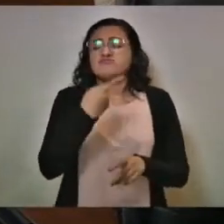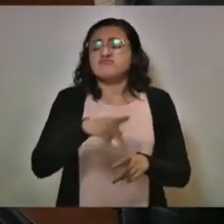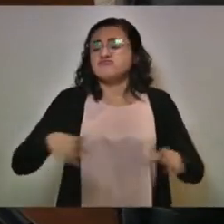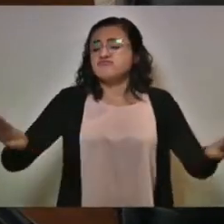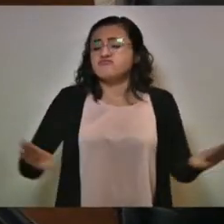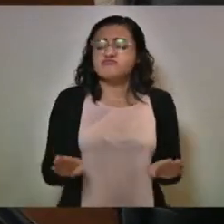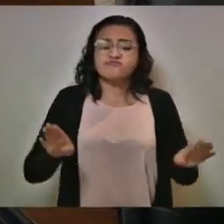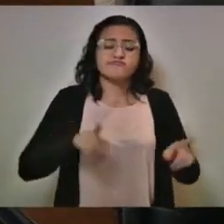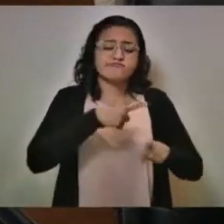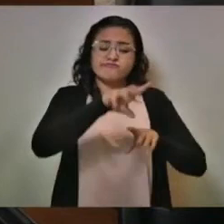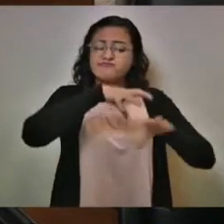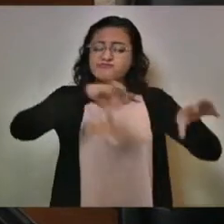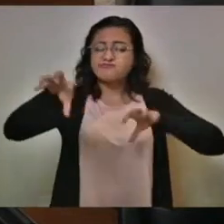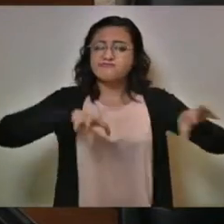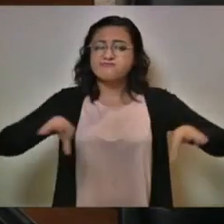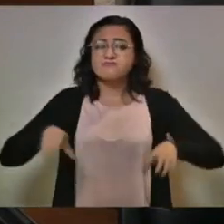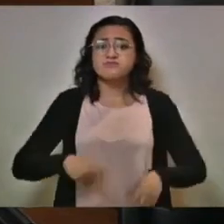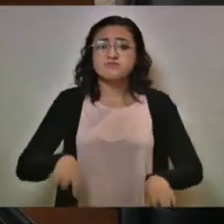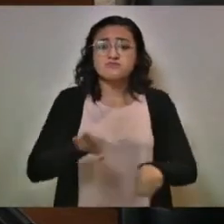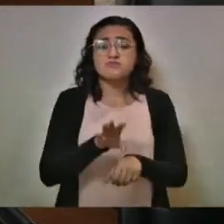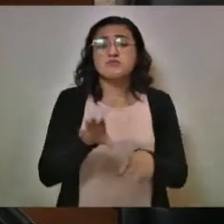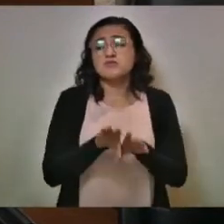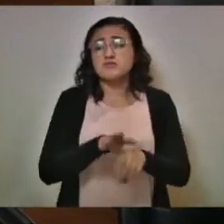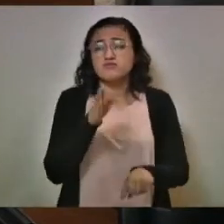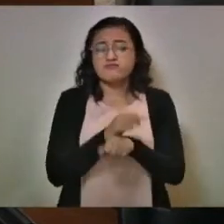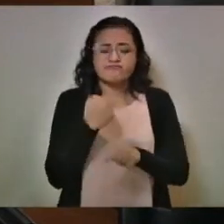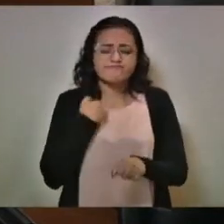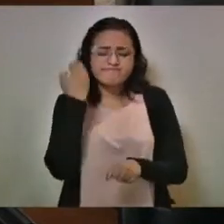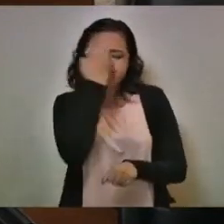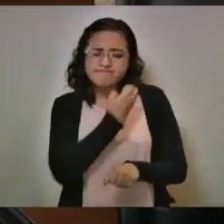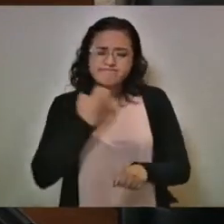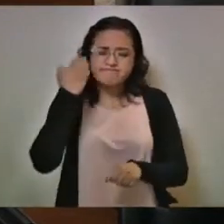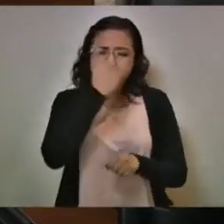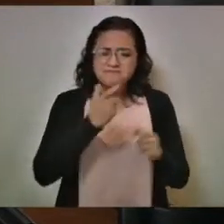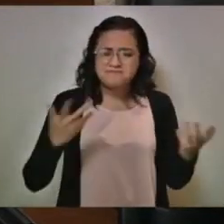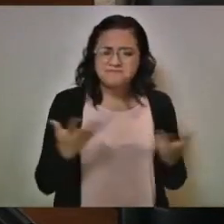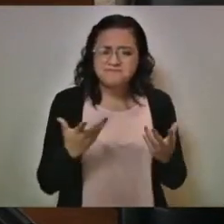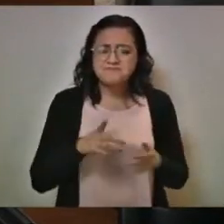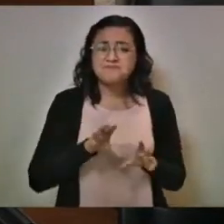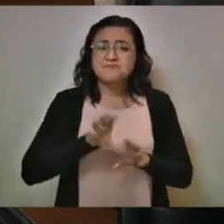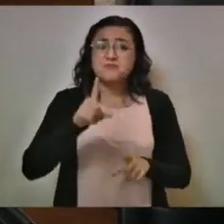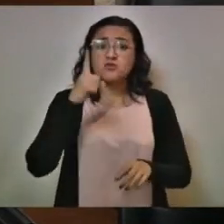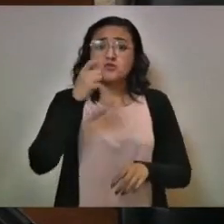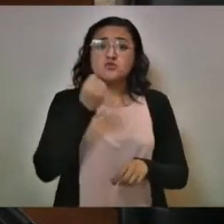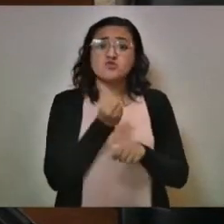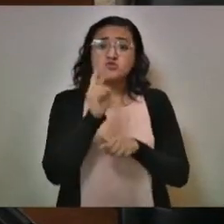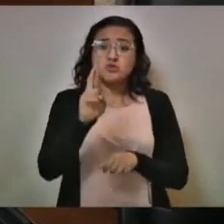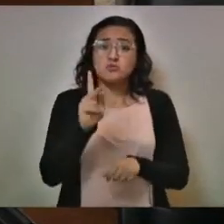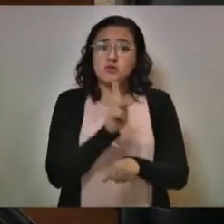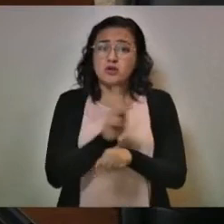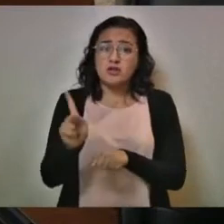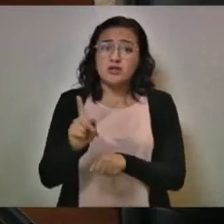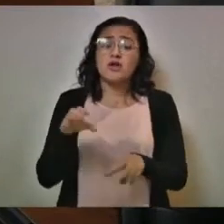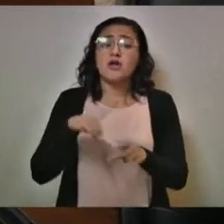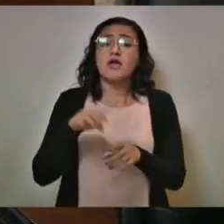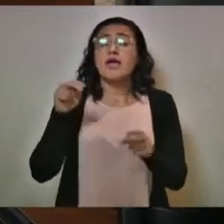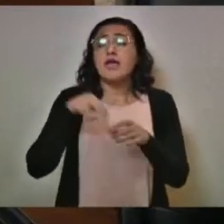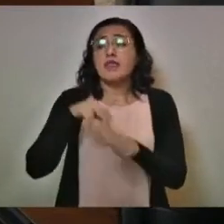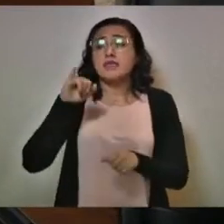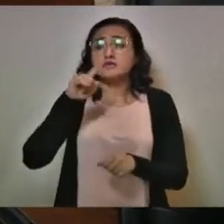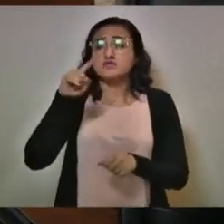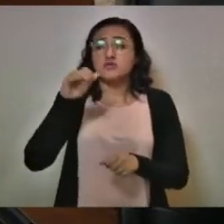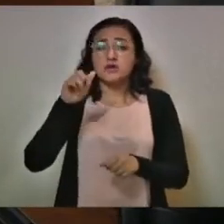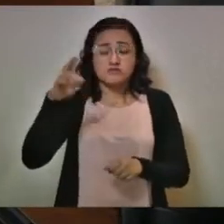largo del territorio. En este sentido, de acuerdo al monitoreo que estamos realizando, en la región 1 sur poniente, con cabecera en Izúcar de